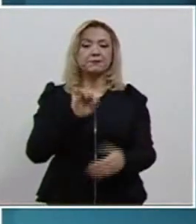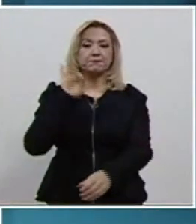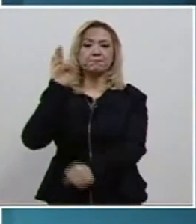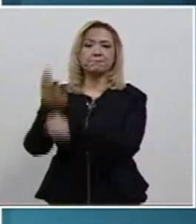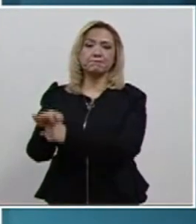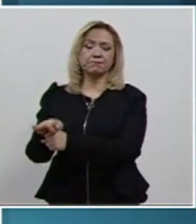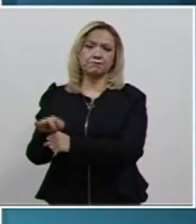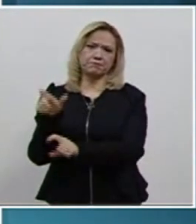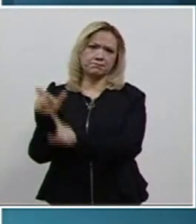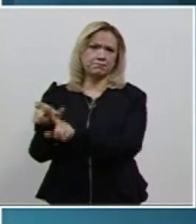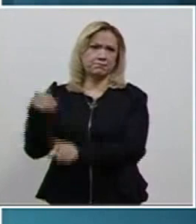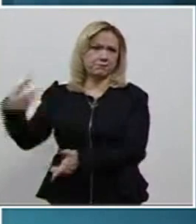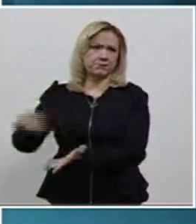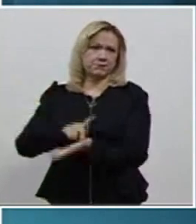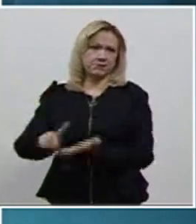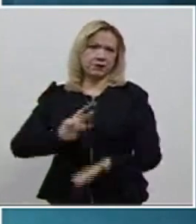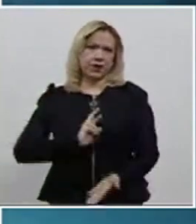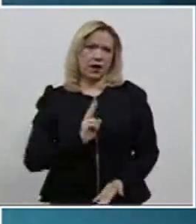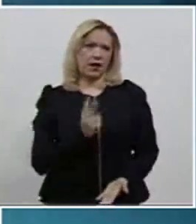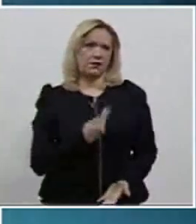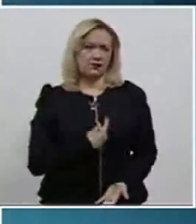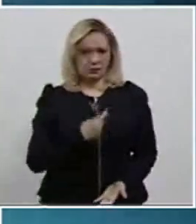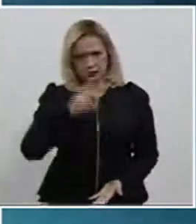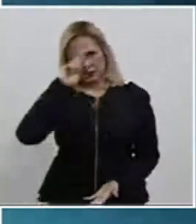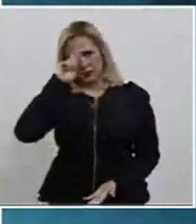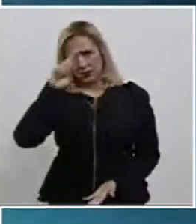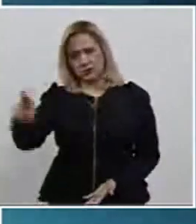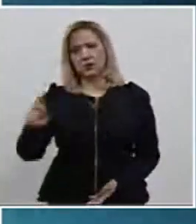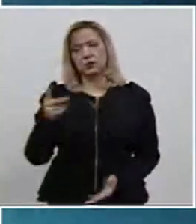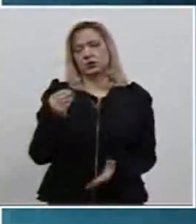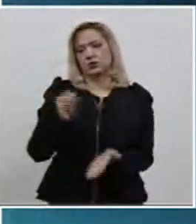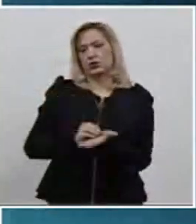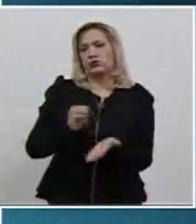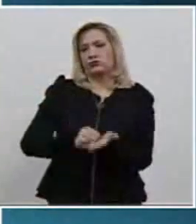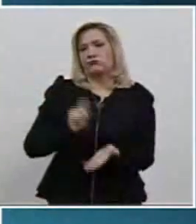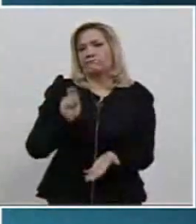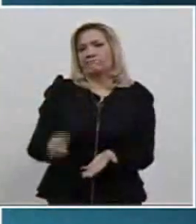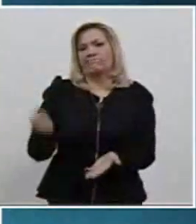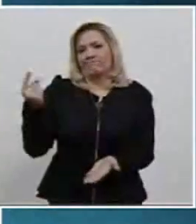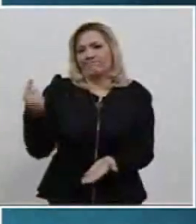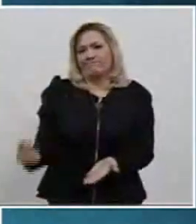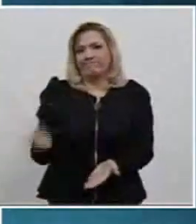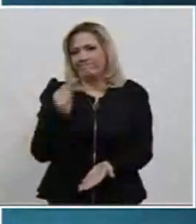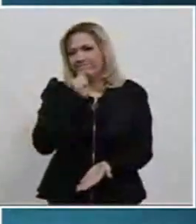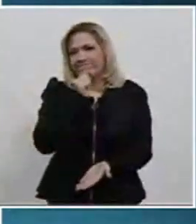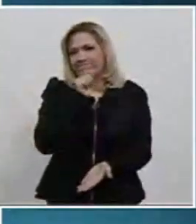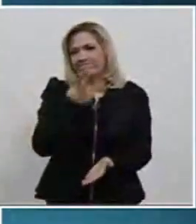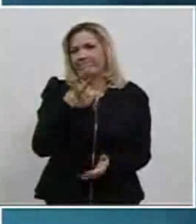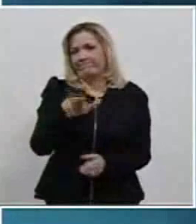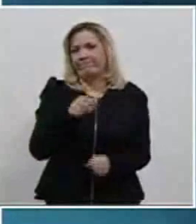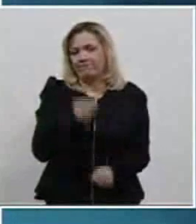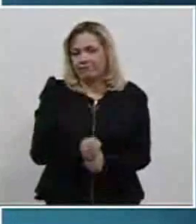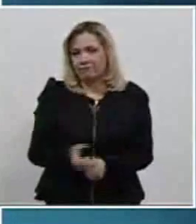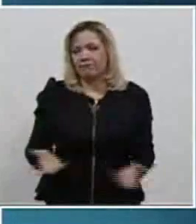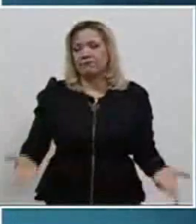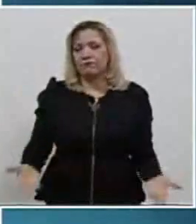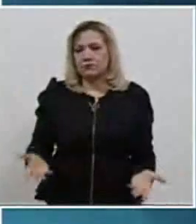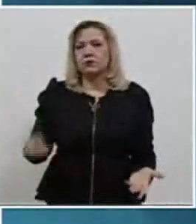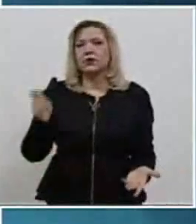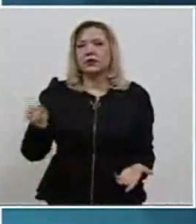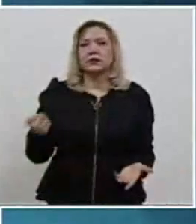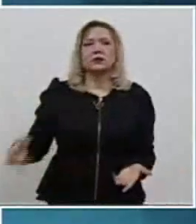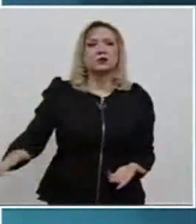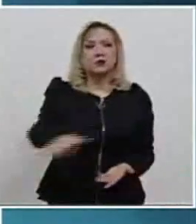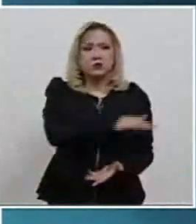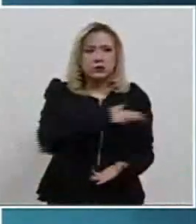proteger sus derechos y el interés superior de la infancia. En la sentencia se advierte que no se acepta de la comunidad estudiantil,